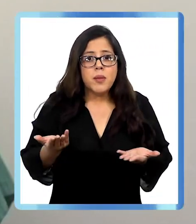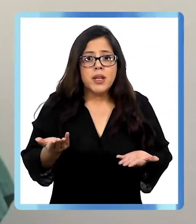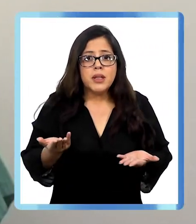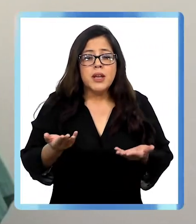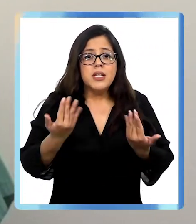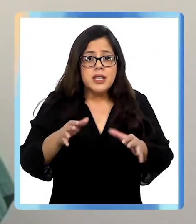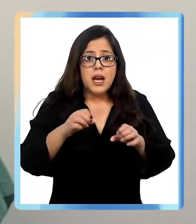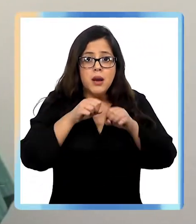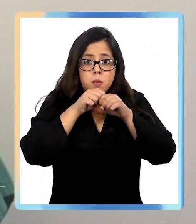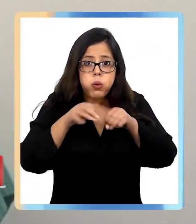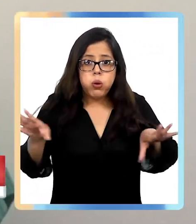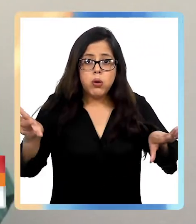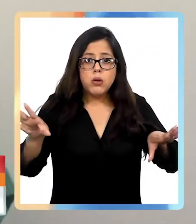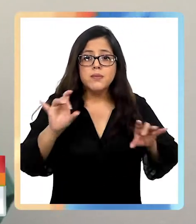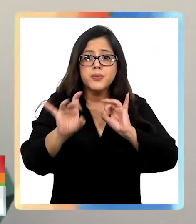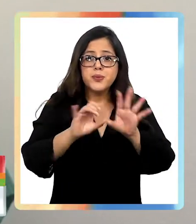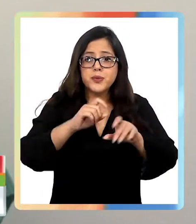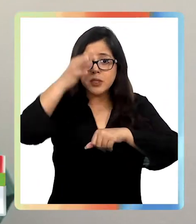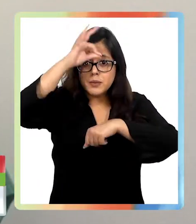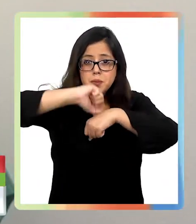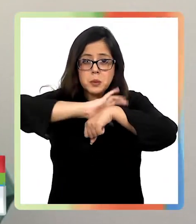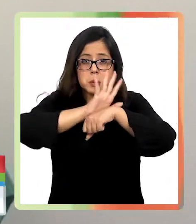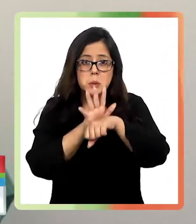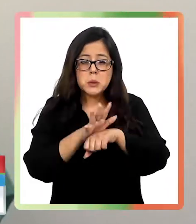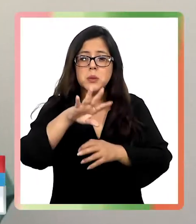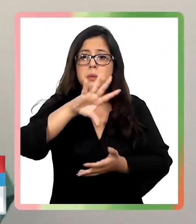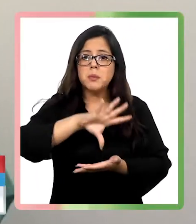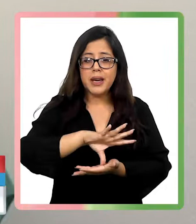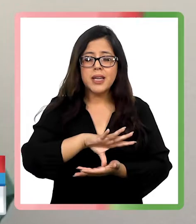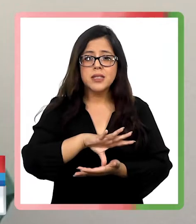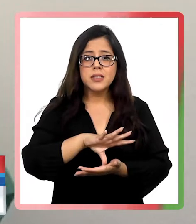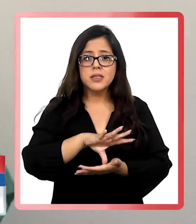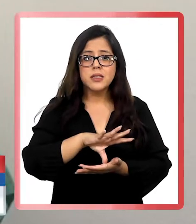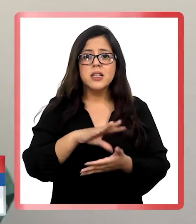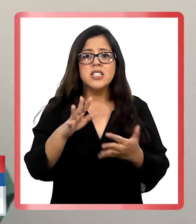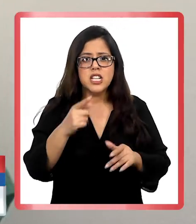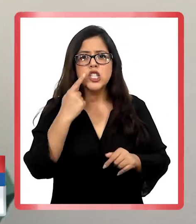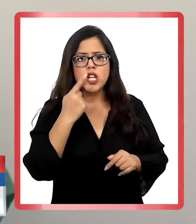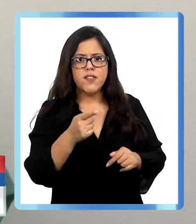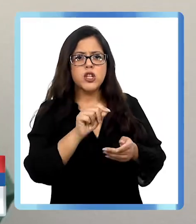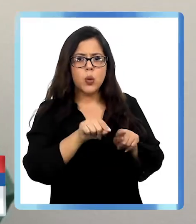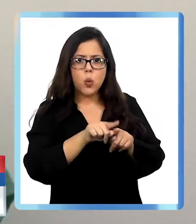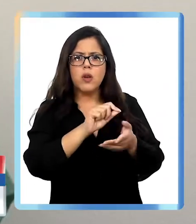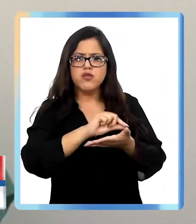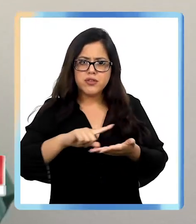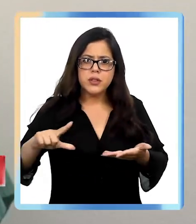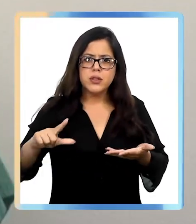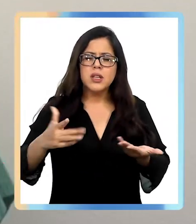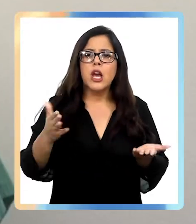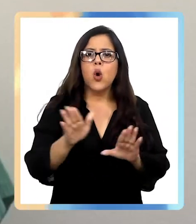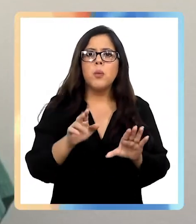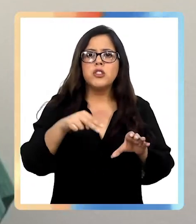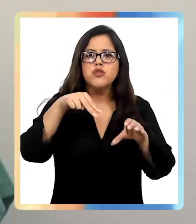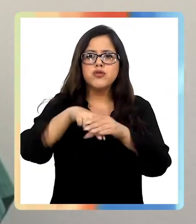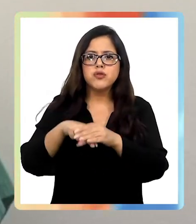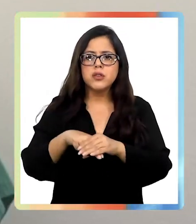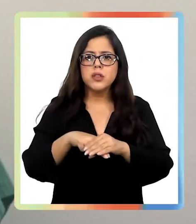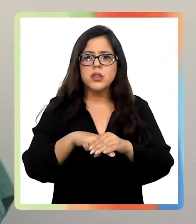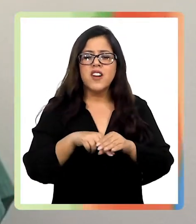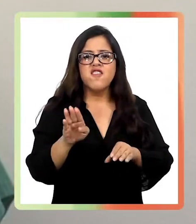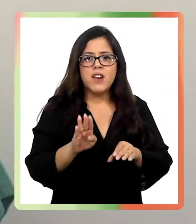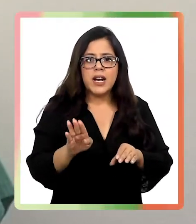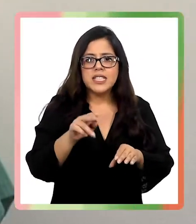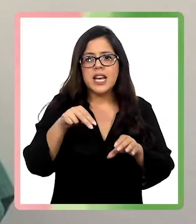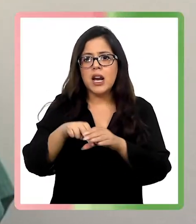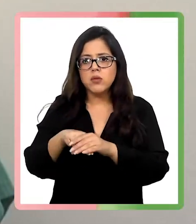que con el explosivo aumento de casos de COVID en nuestro país se ha visto un aumento de la ocupación hospitalaria, tanto de camas